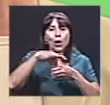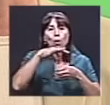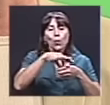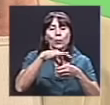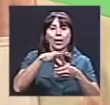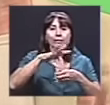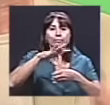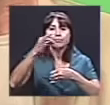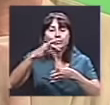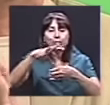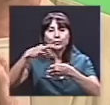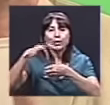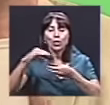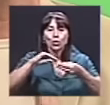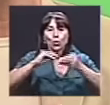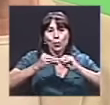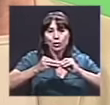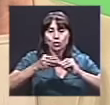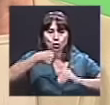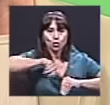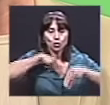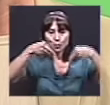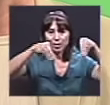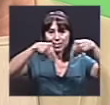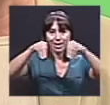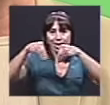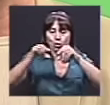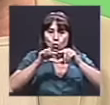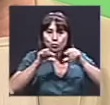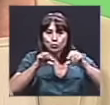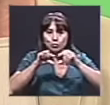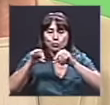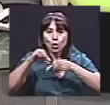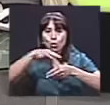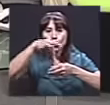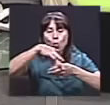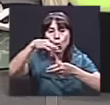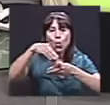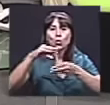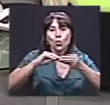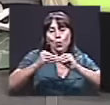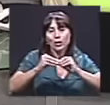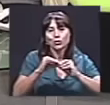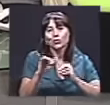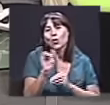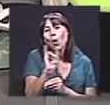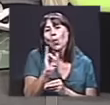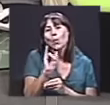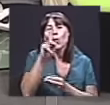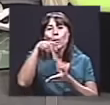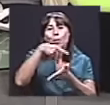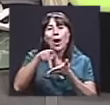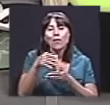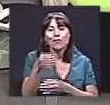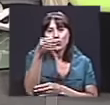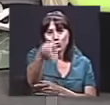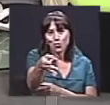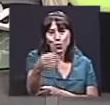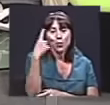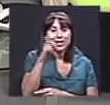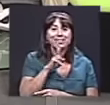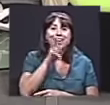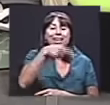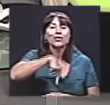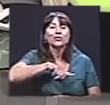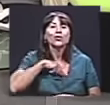vendiendo estos números como un pago a futuro, porque son entradas, en realidad lo que